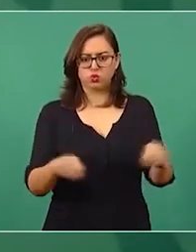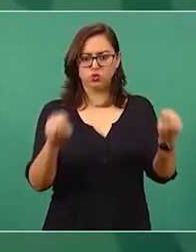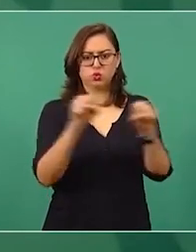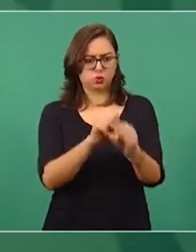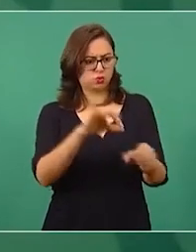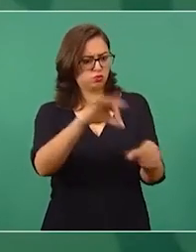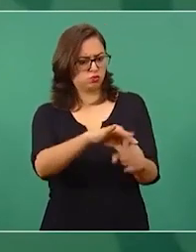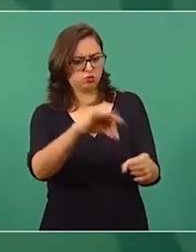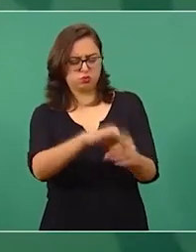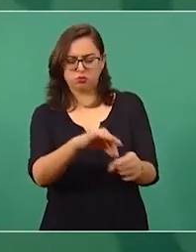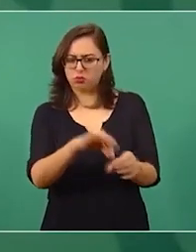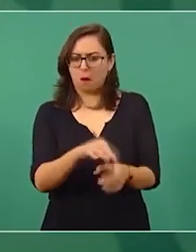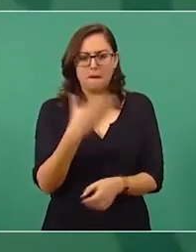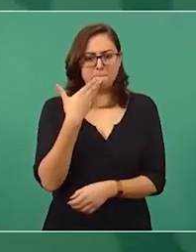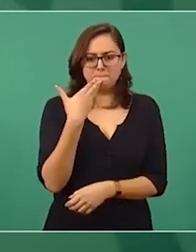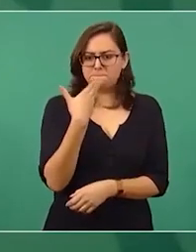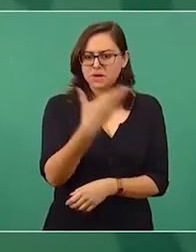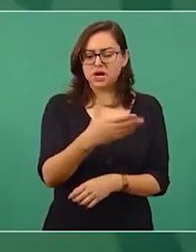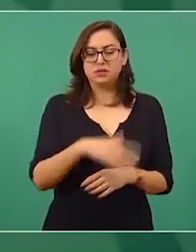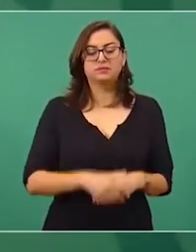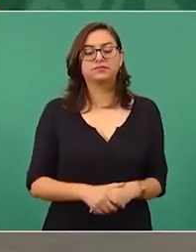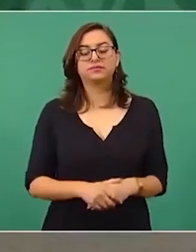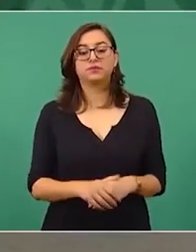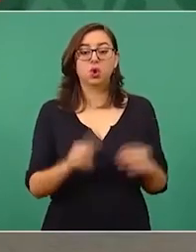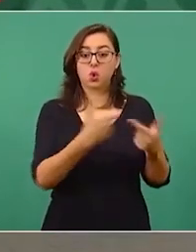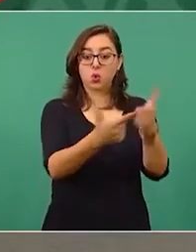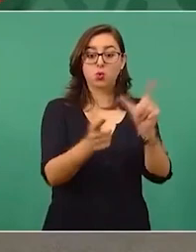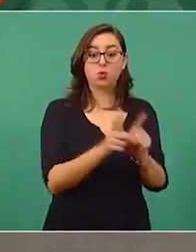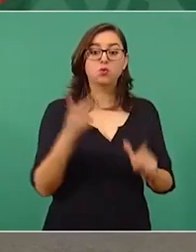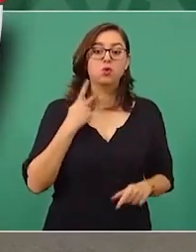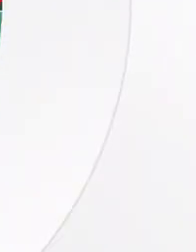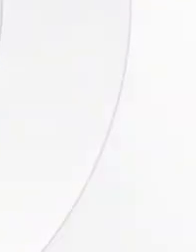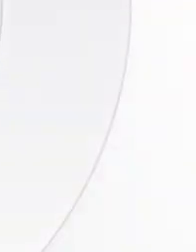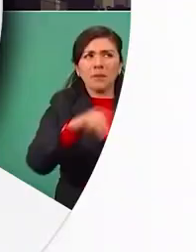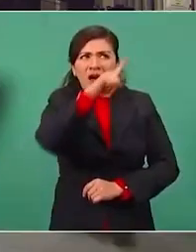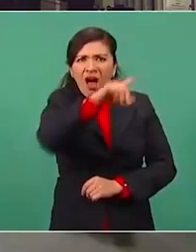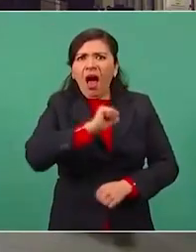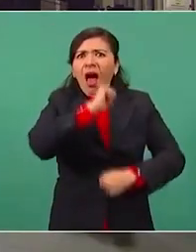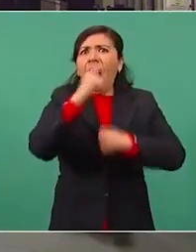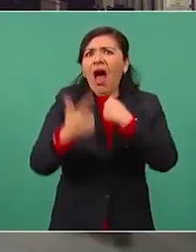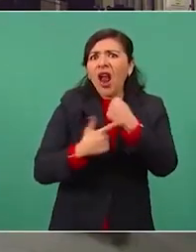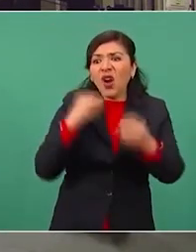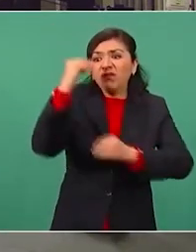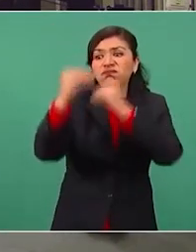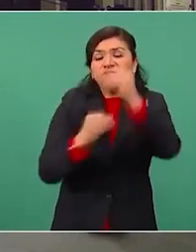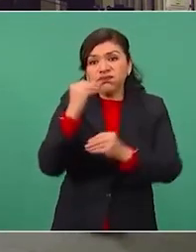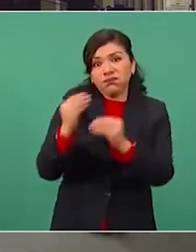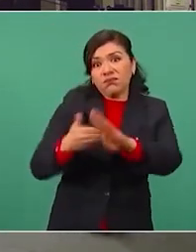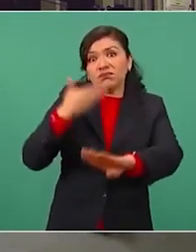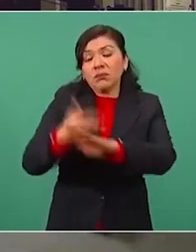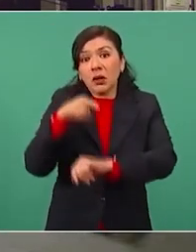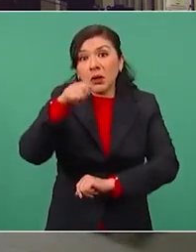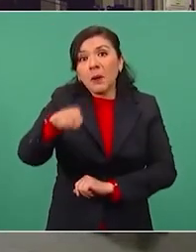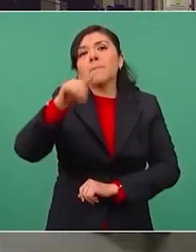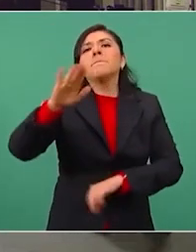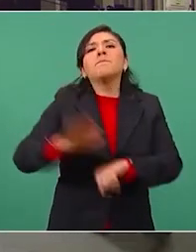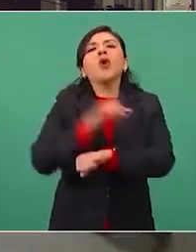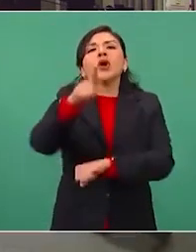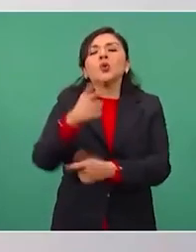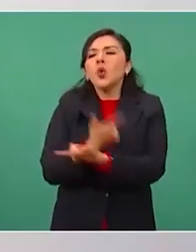lo hacen no solo los partidos en México en todo el mundo no eso fue una circunstancia